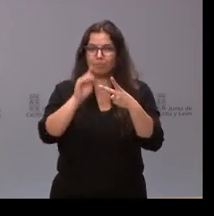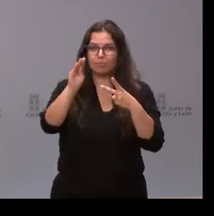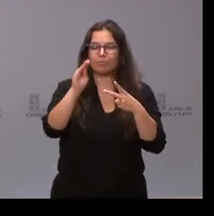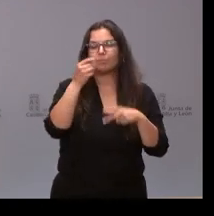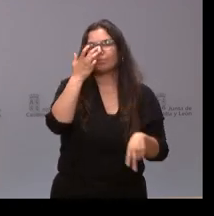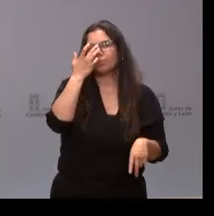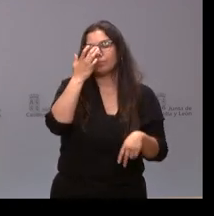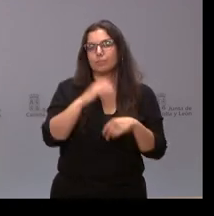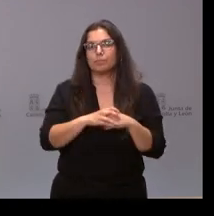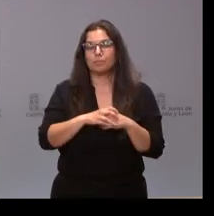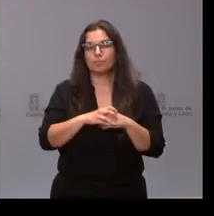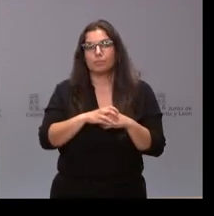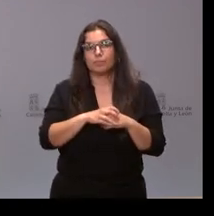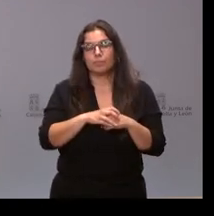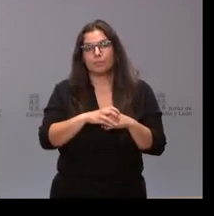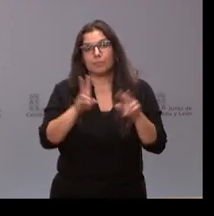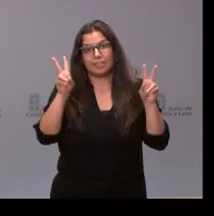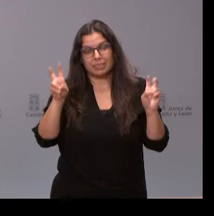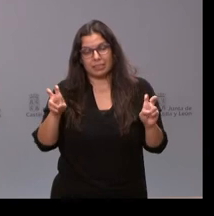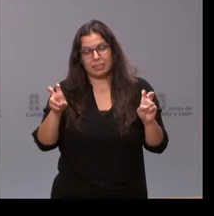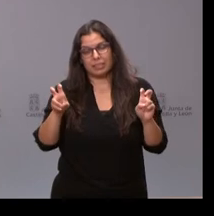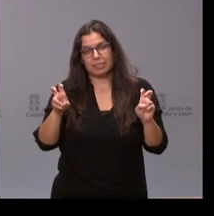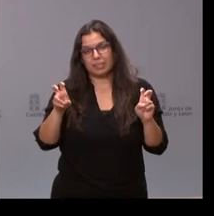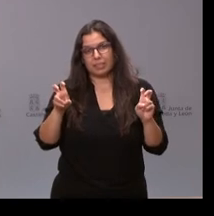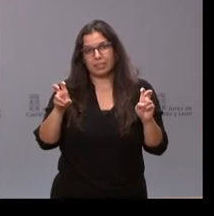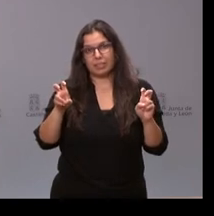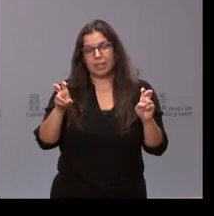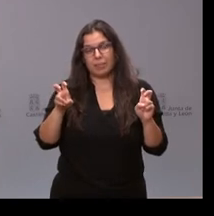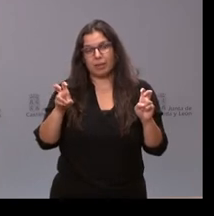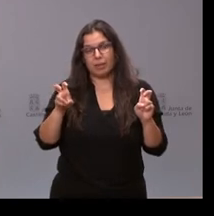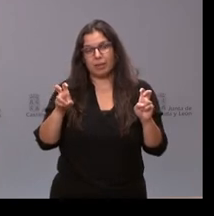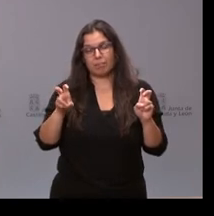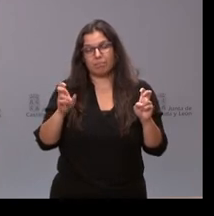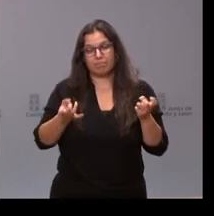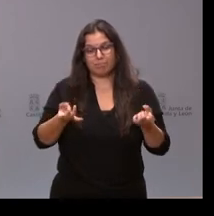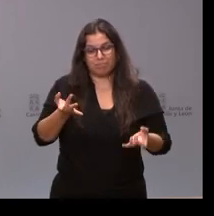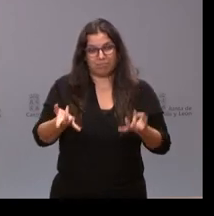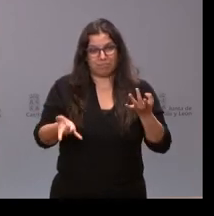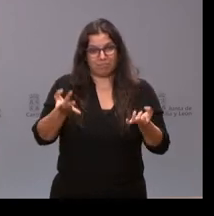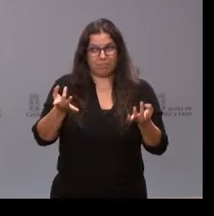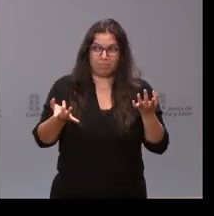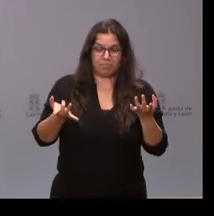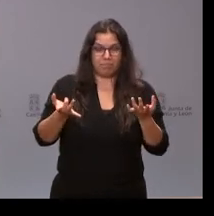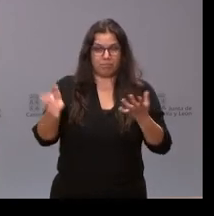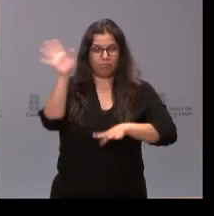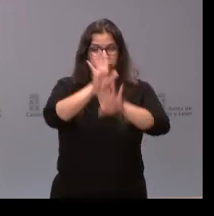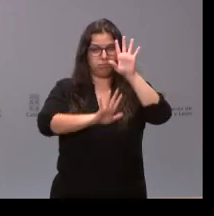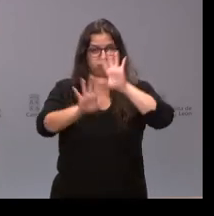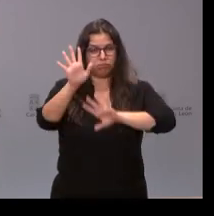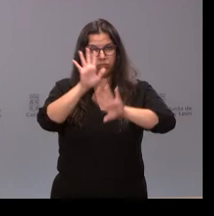si han hecho algo respecto a la proliferación un tanto desordenada de